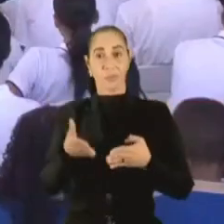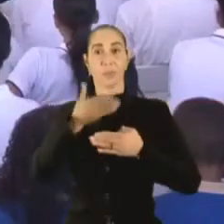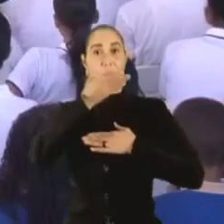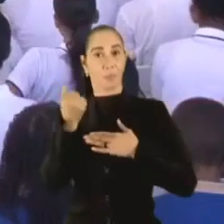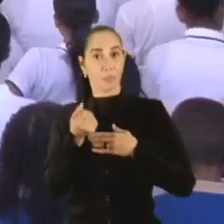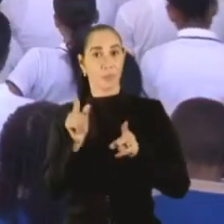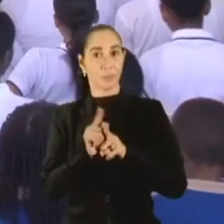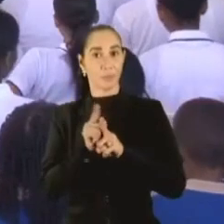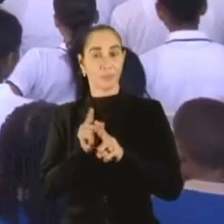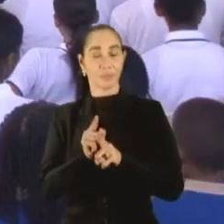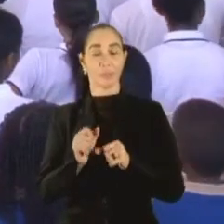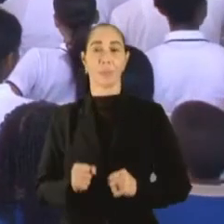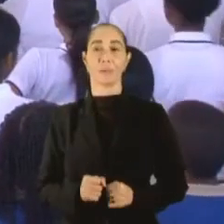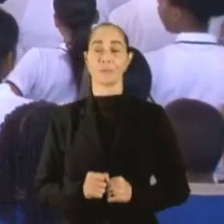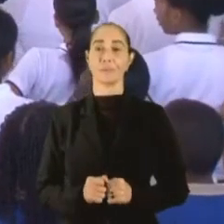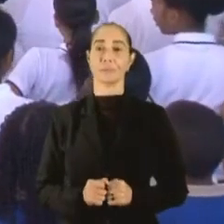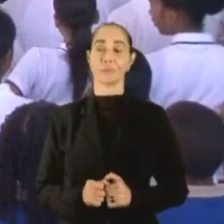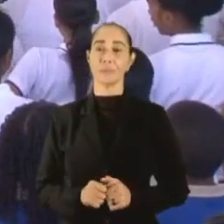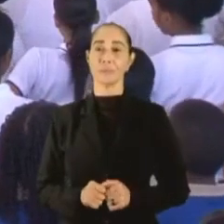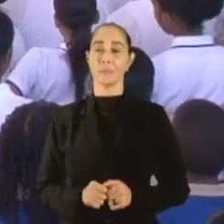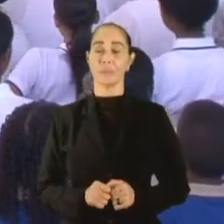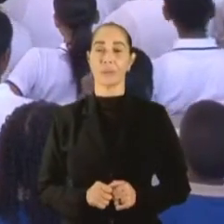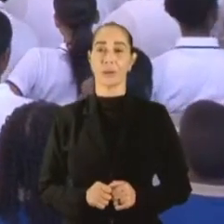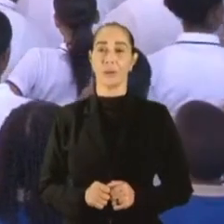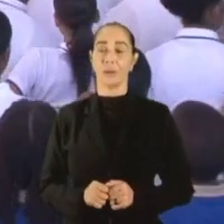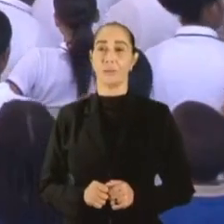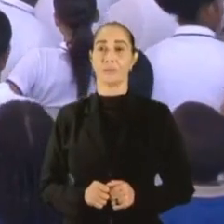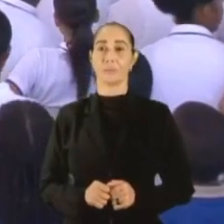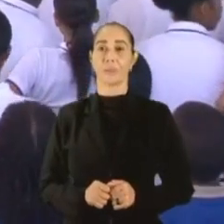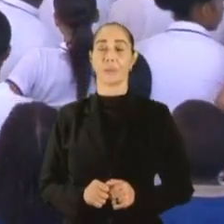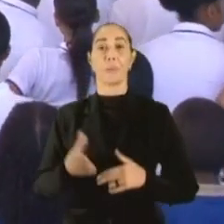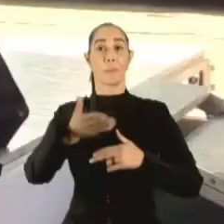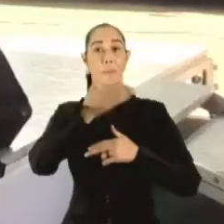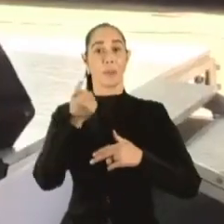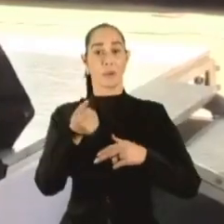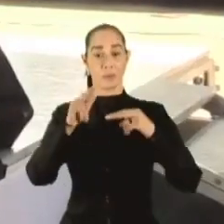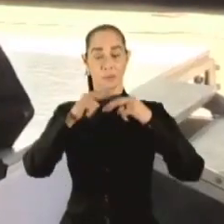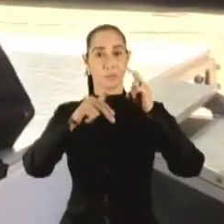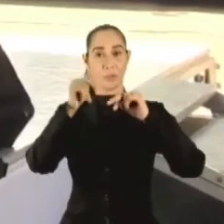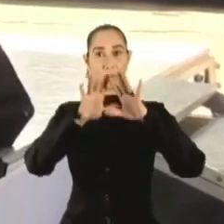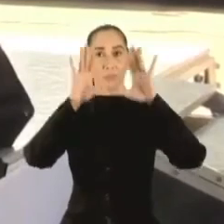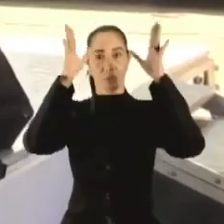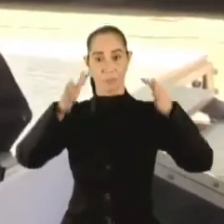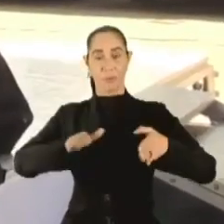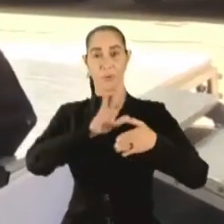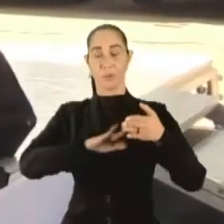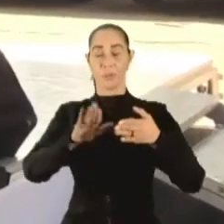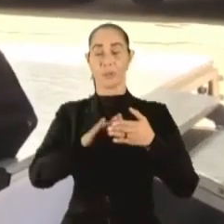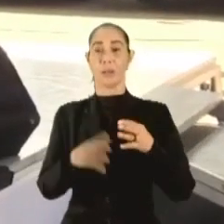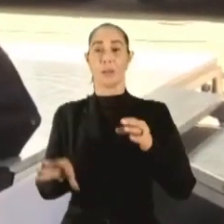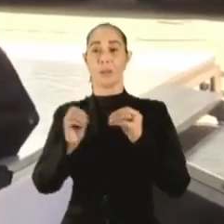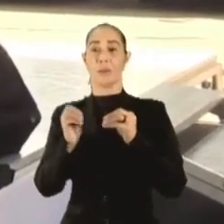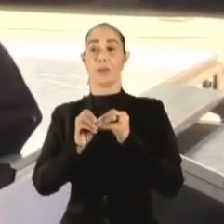mejorando en términos de infraestructura a la